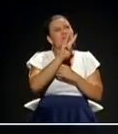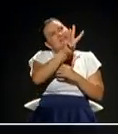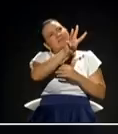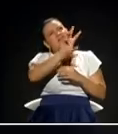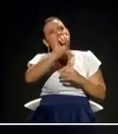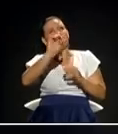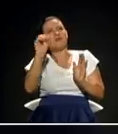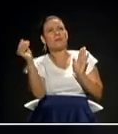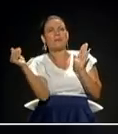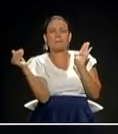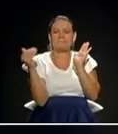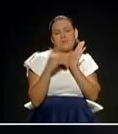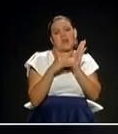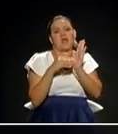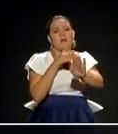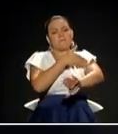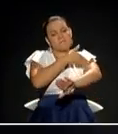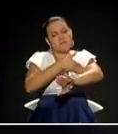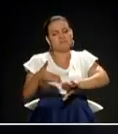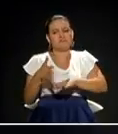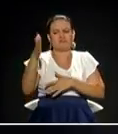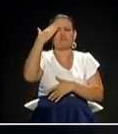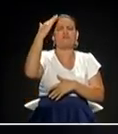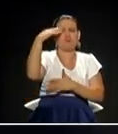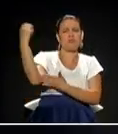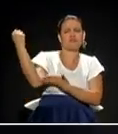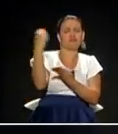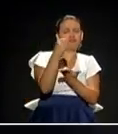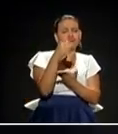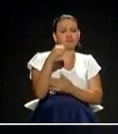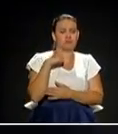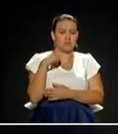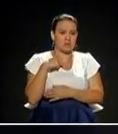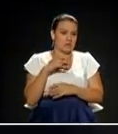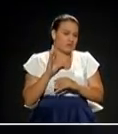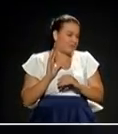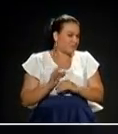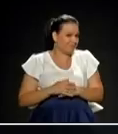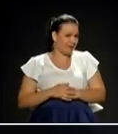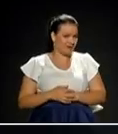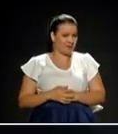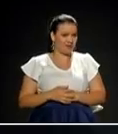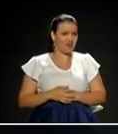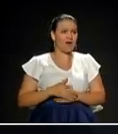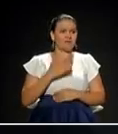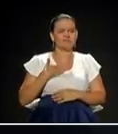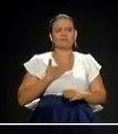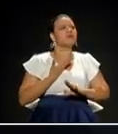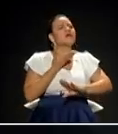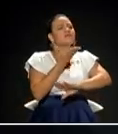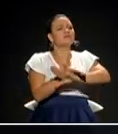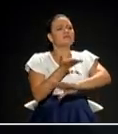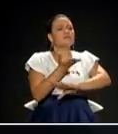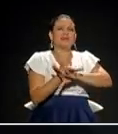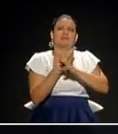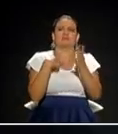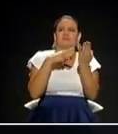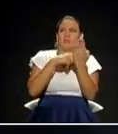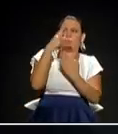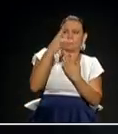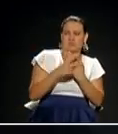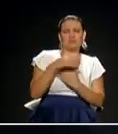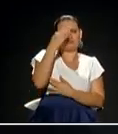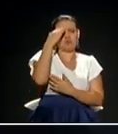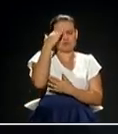por eso sé que la ciudad sí cuenta con esos recursos y es una décima parte. Yo hablo de propuestas y de proyectos que